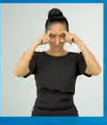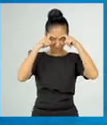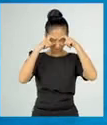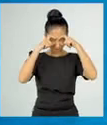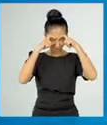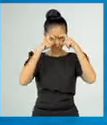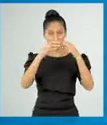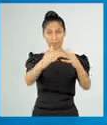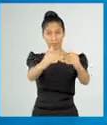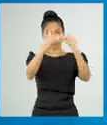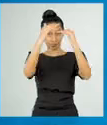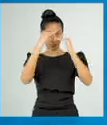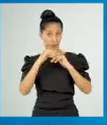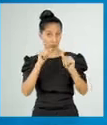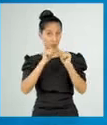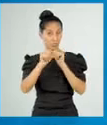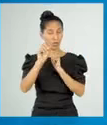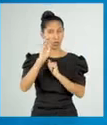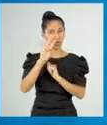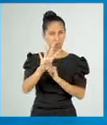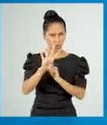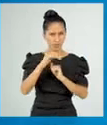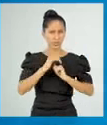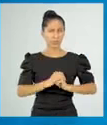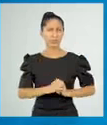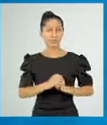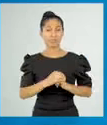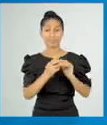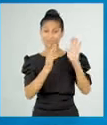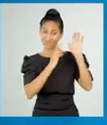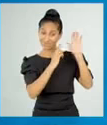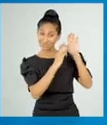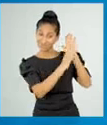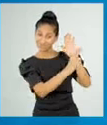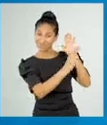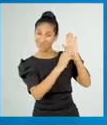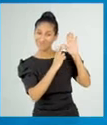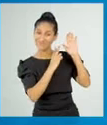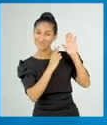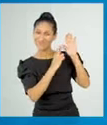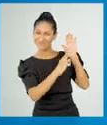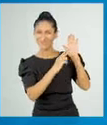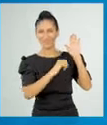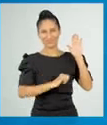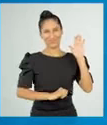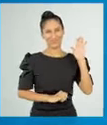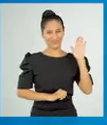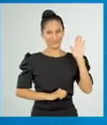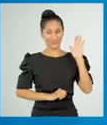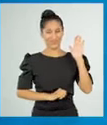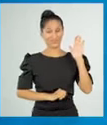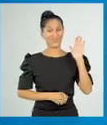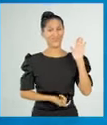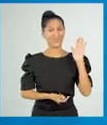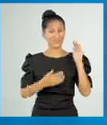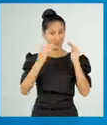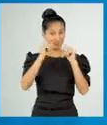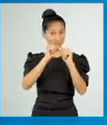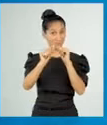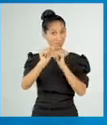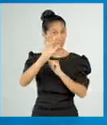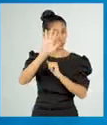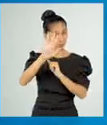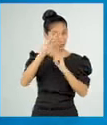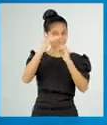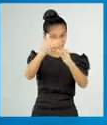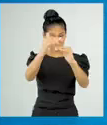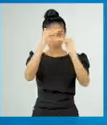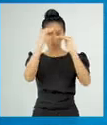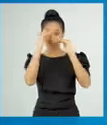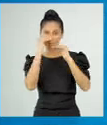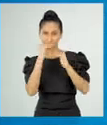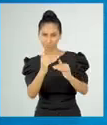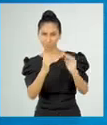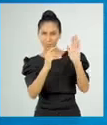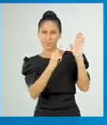Paso cuatro. Verter la sosa cáustica en la cubeta con agua caliente. Paso cinco.